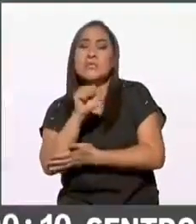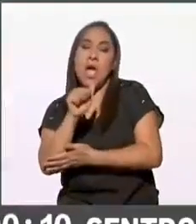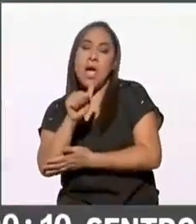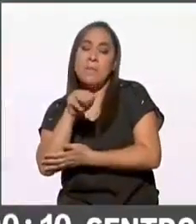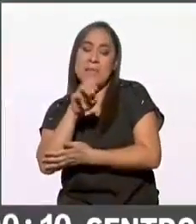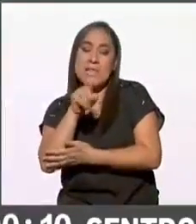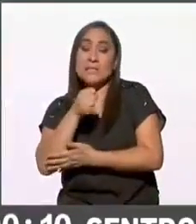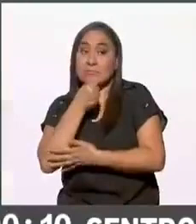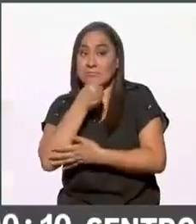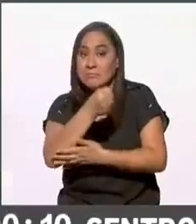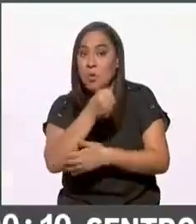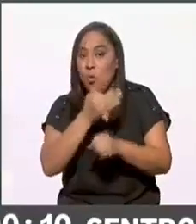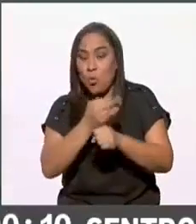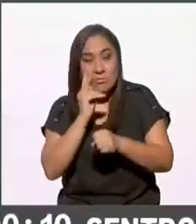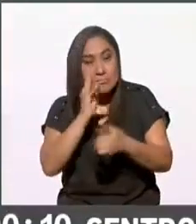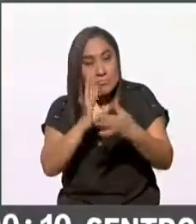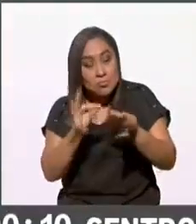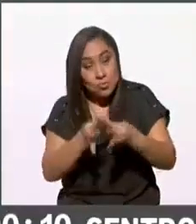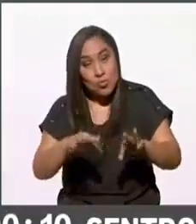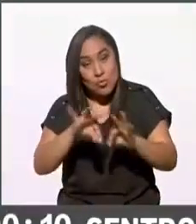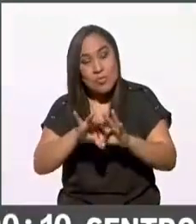importantes acerca de estas elecciones